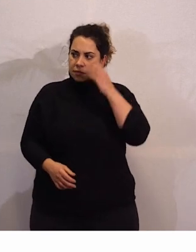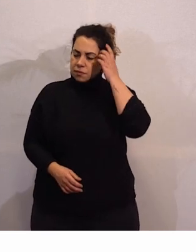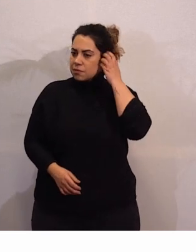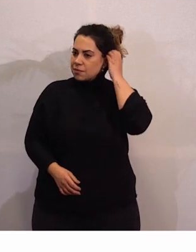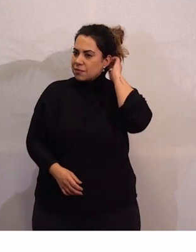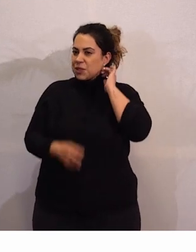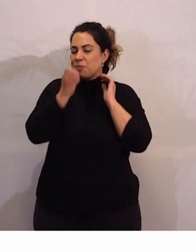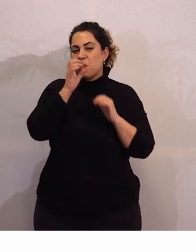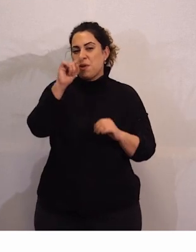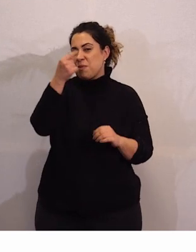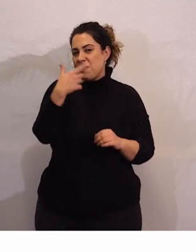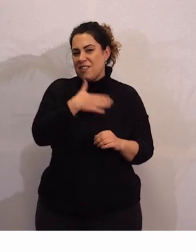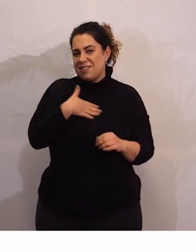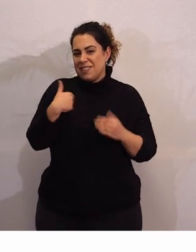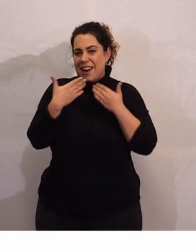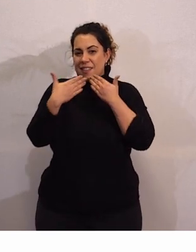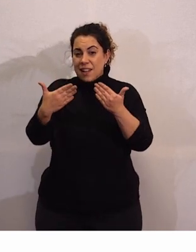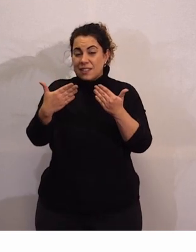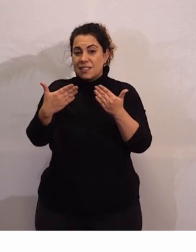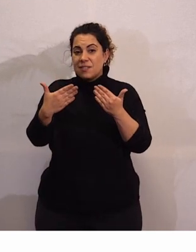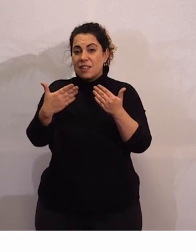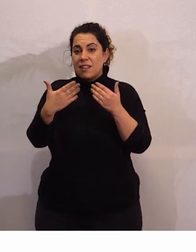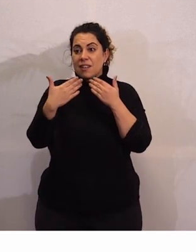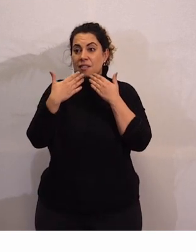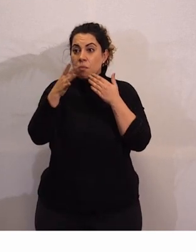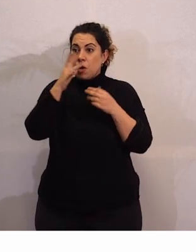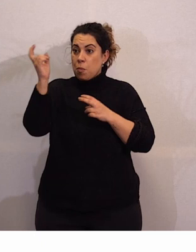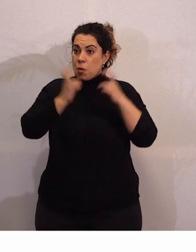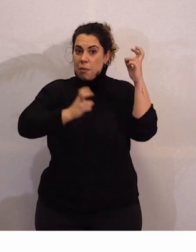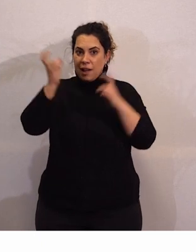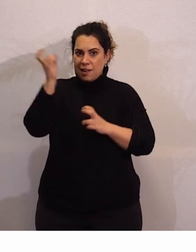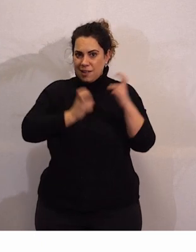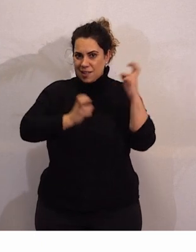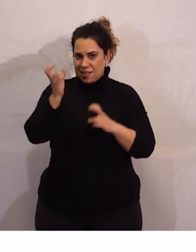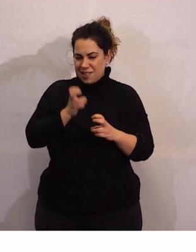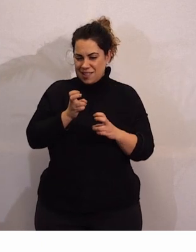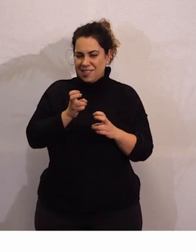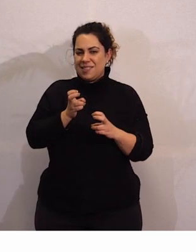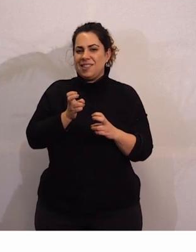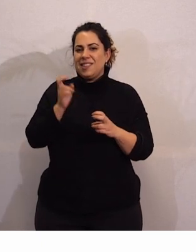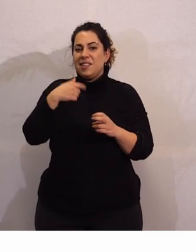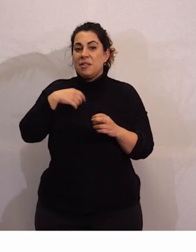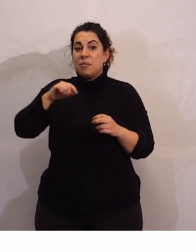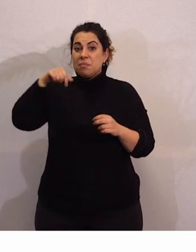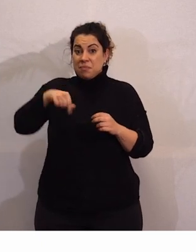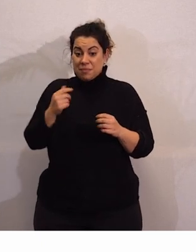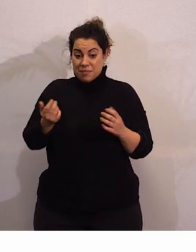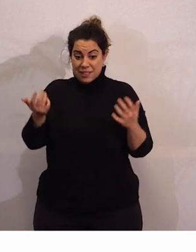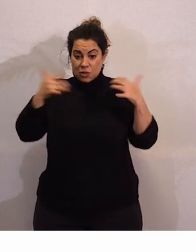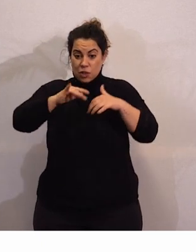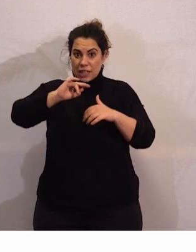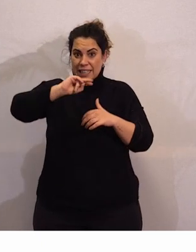Bueno, lo primero es daros las gracias por estar hoy aquí con nosotros y nosotras en nuestro segundo encuentro